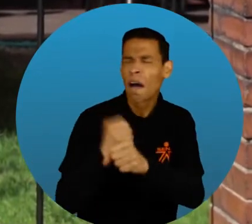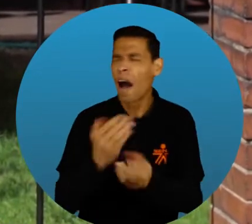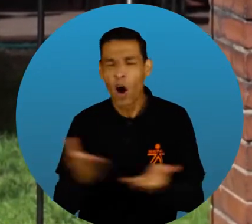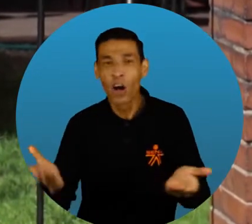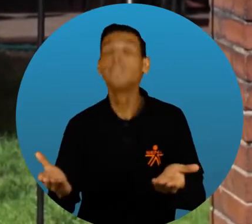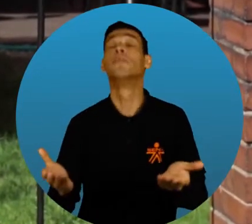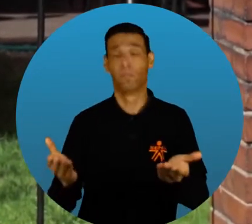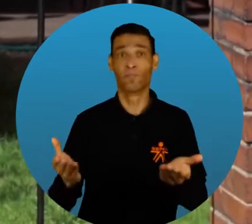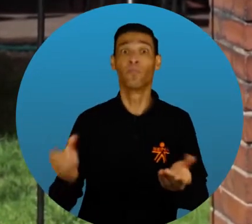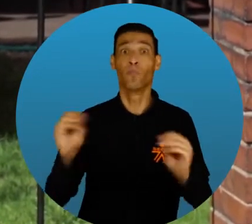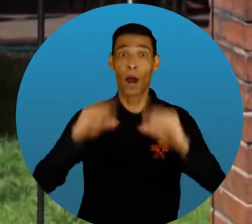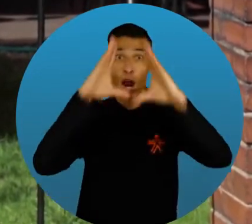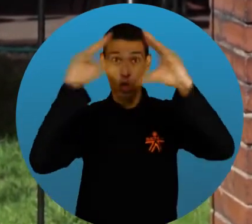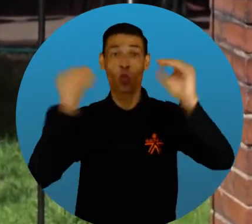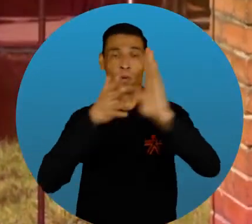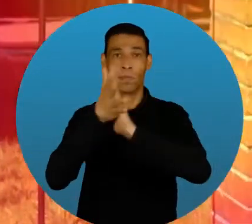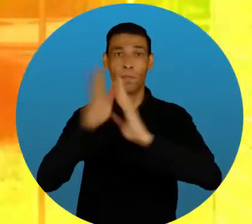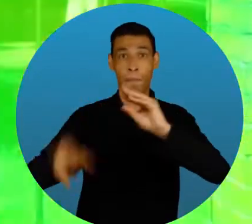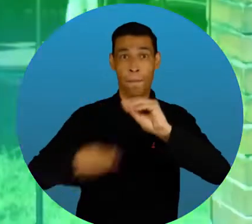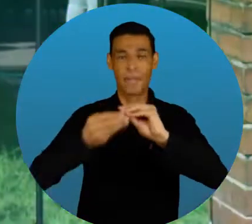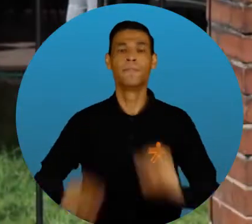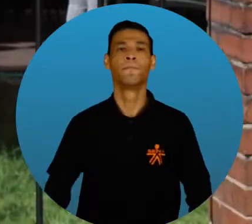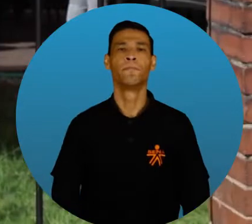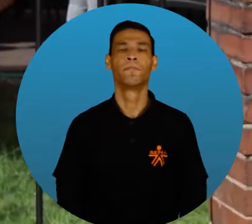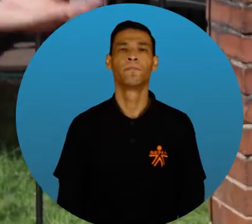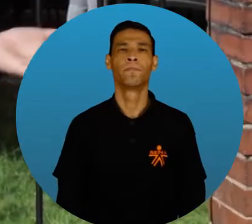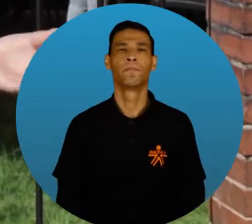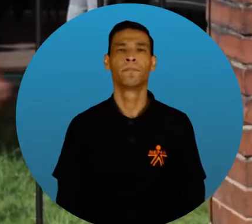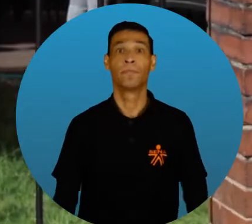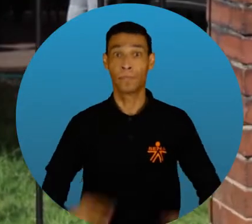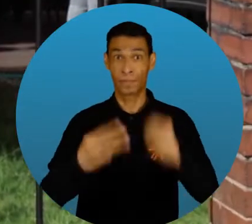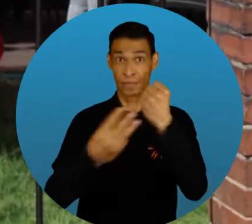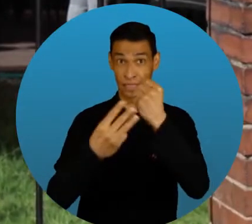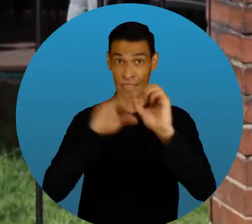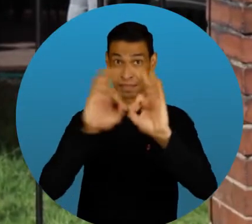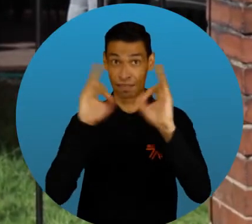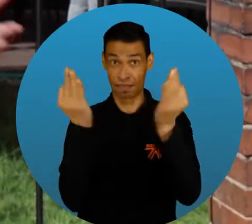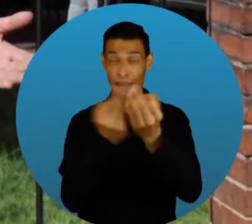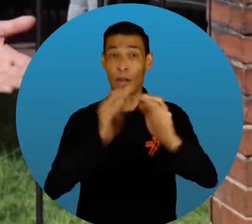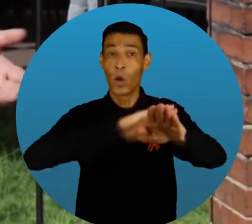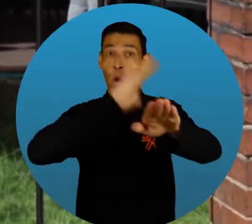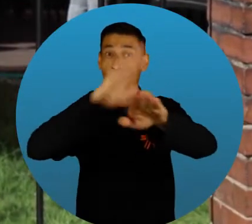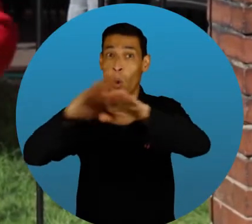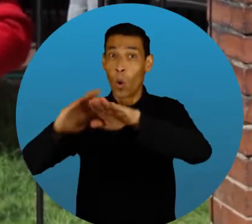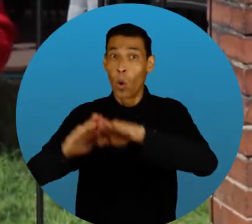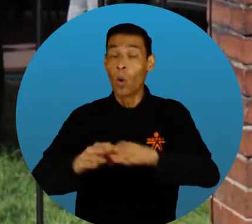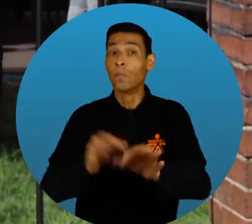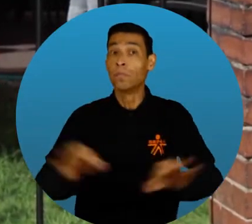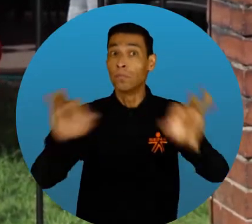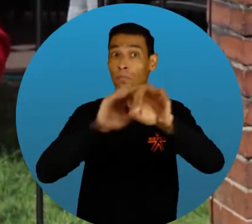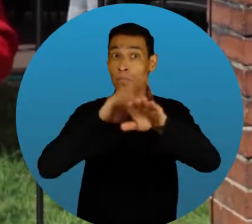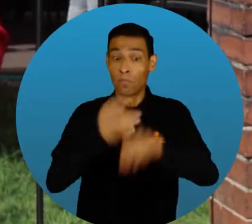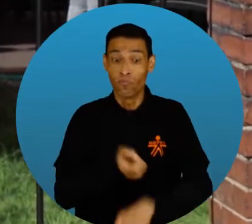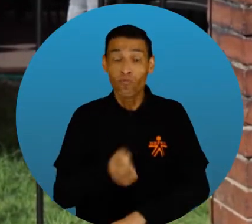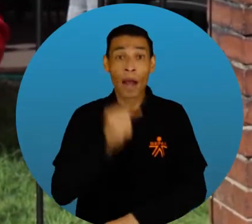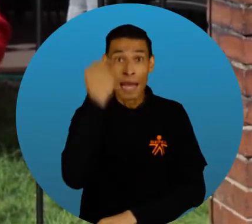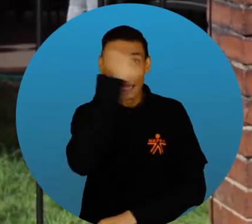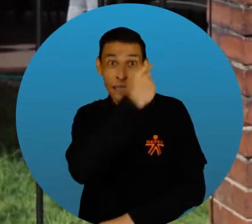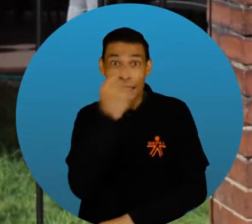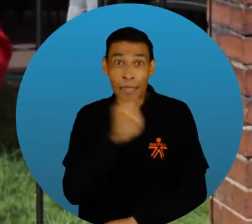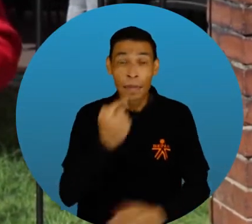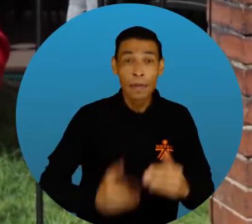Encuentra más información en la nube Familia Sena tenemos una invitación muy importante en septiembre Pues